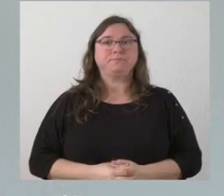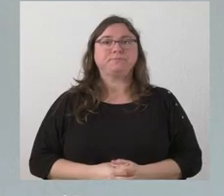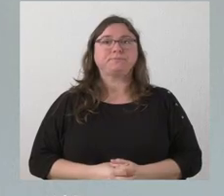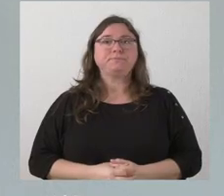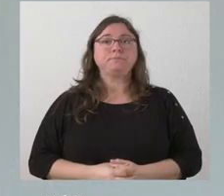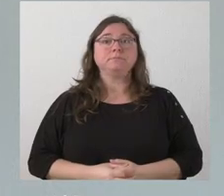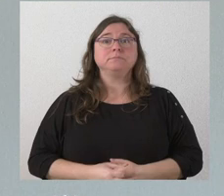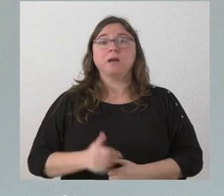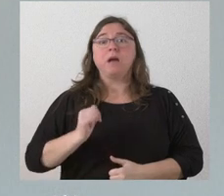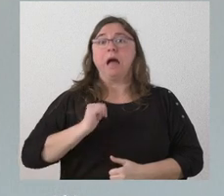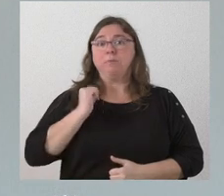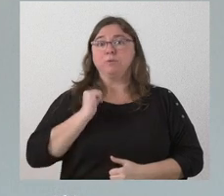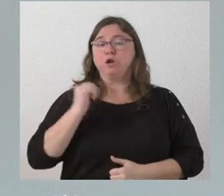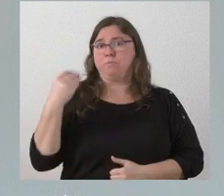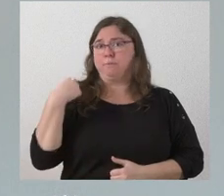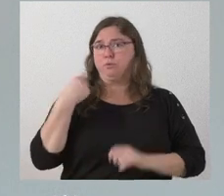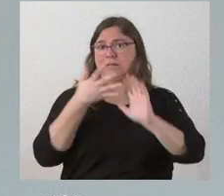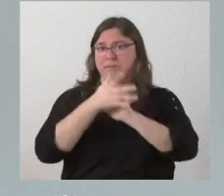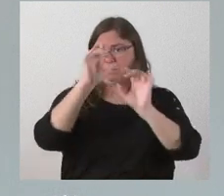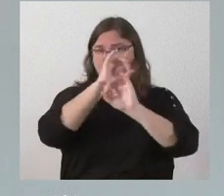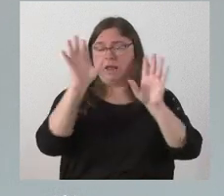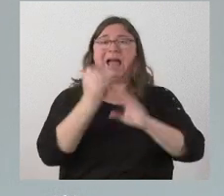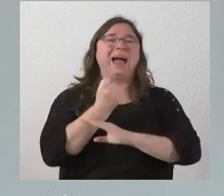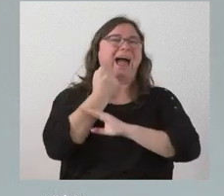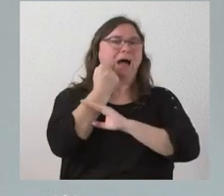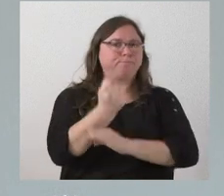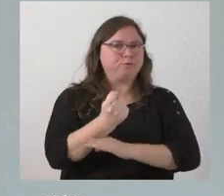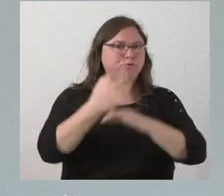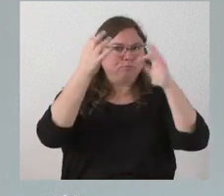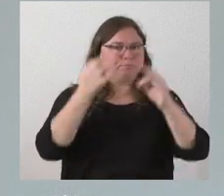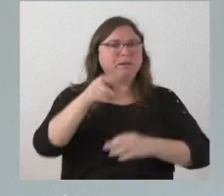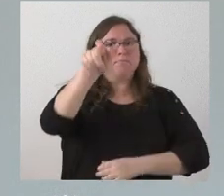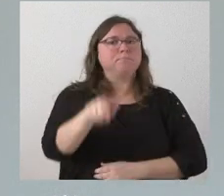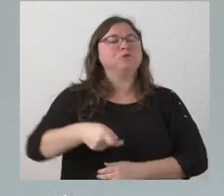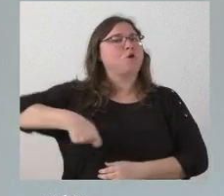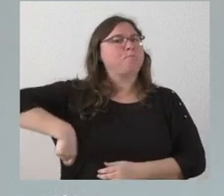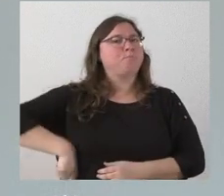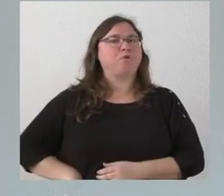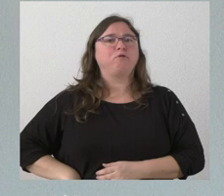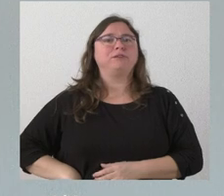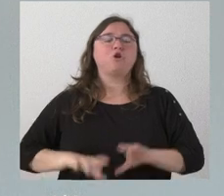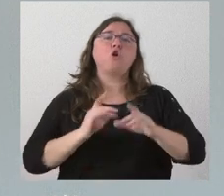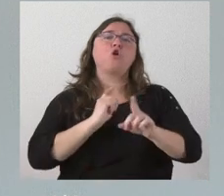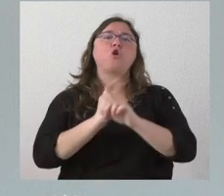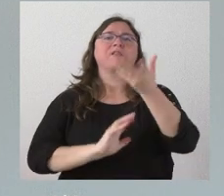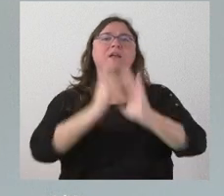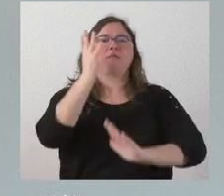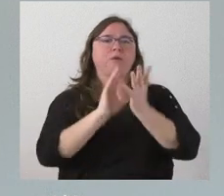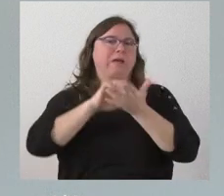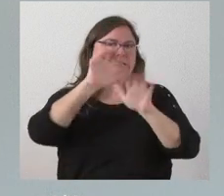Pues aprovechando su pregunta quiero dejar claro una cosa nuestro apoyo firme y decidido de los profesionales del operativo de incendio de Castilla y León